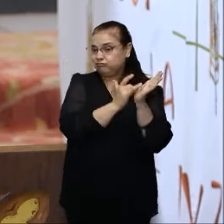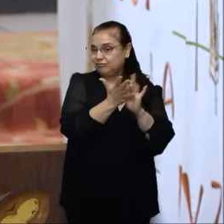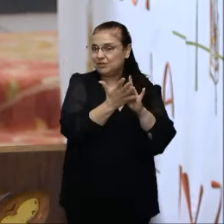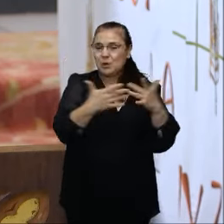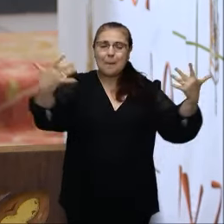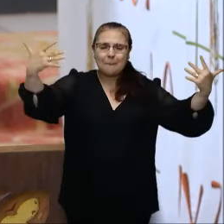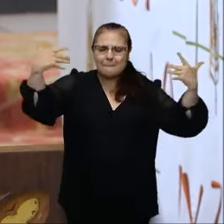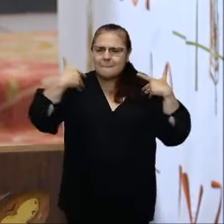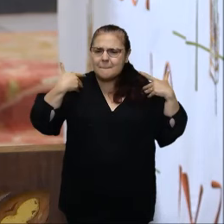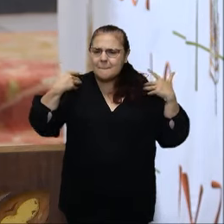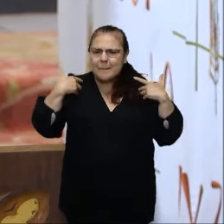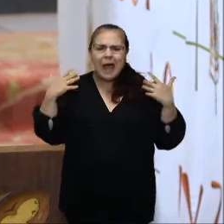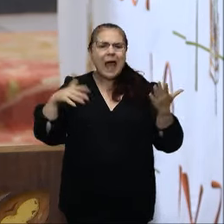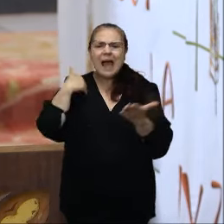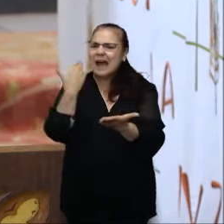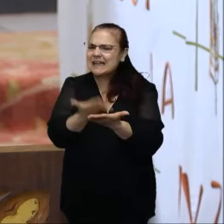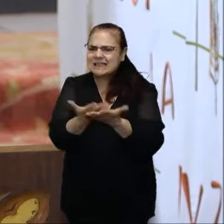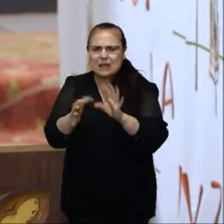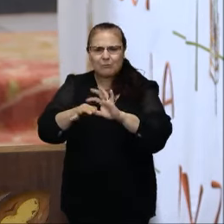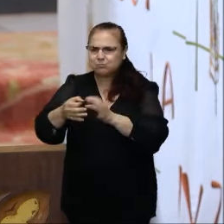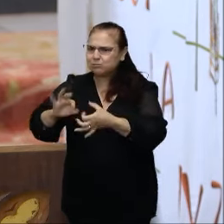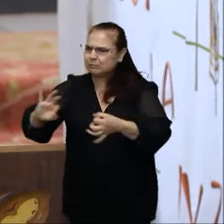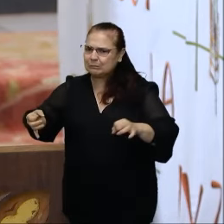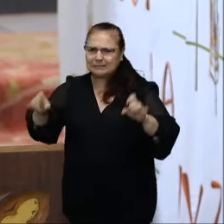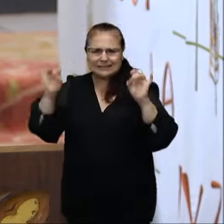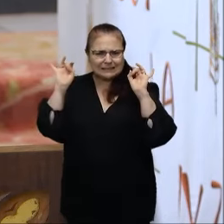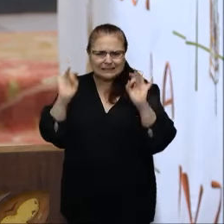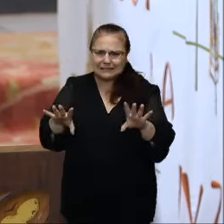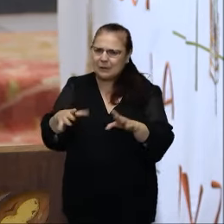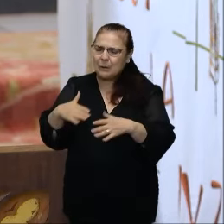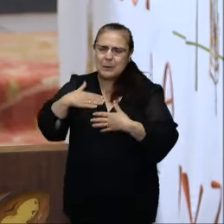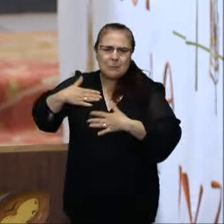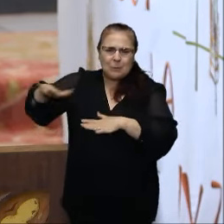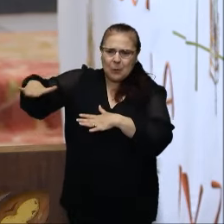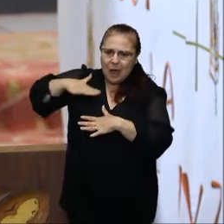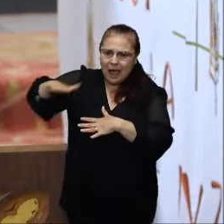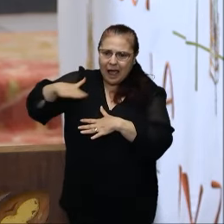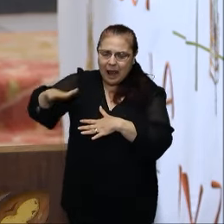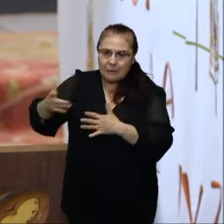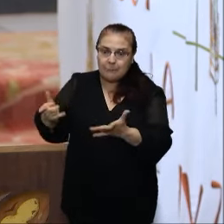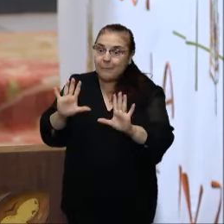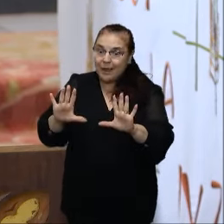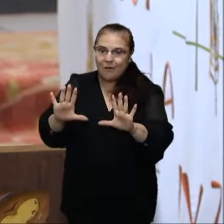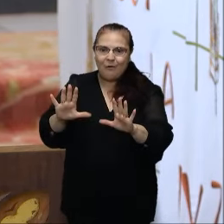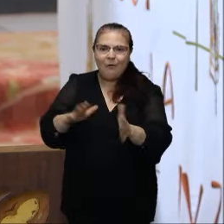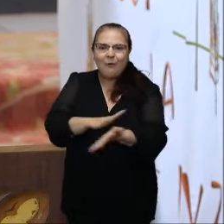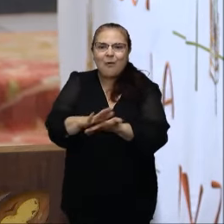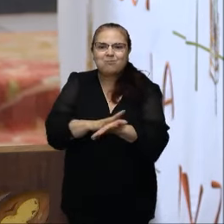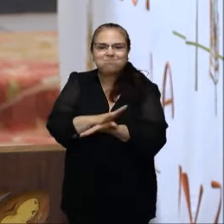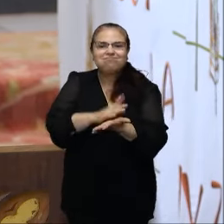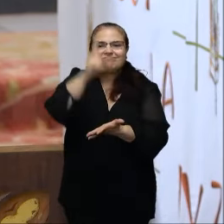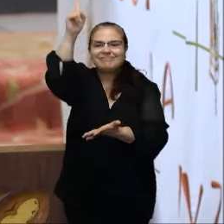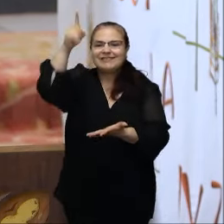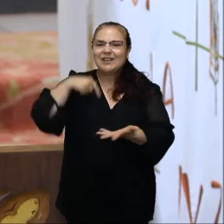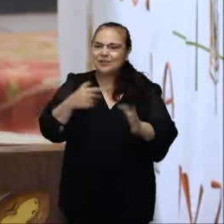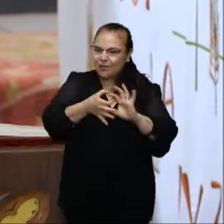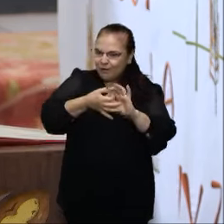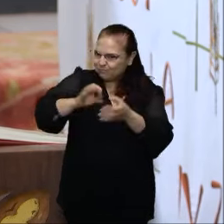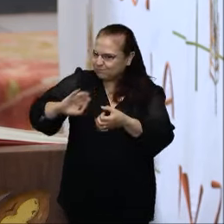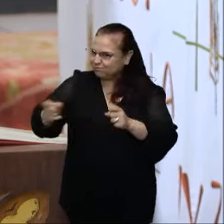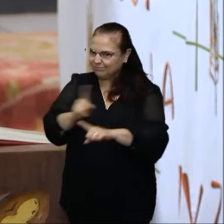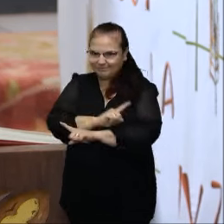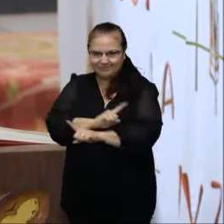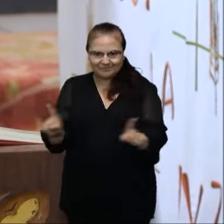padezco hasta llevar cadenas, como un malhechor. Pero la palabra de Dios no está encadenada.